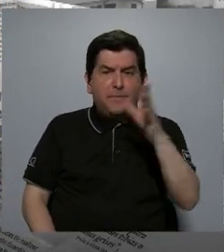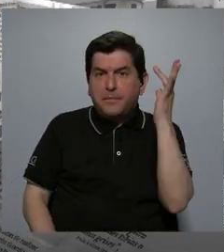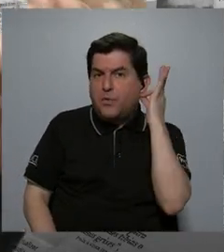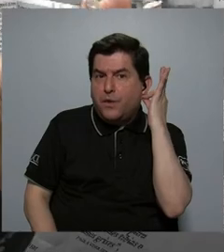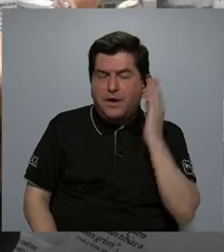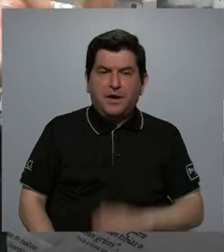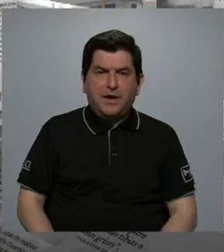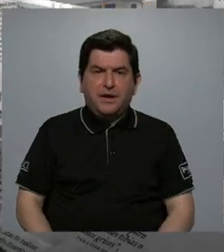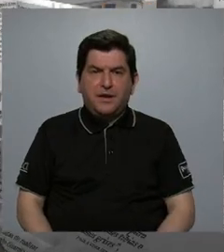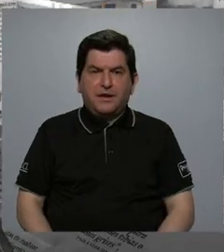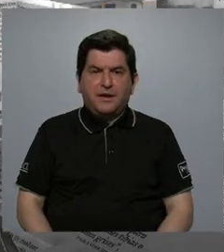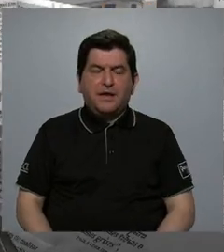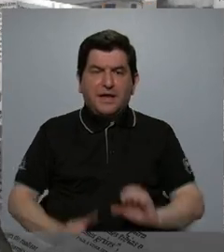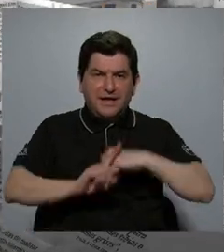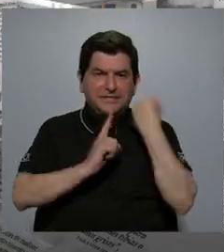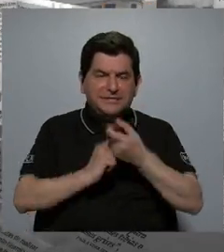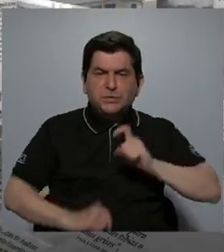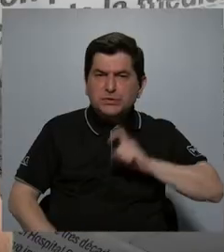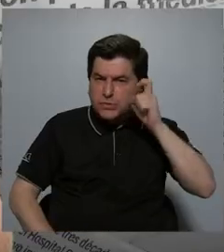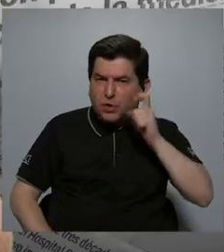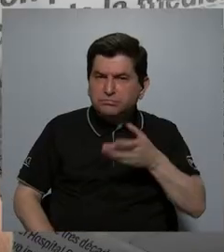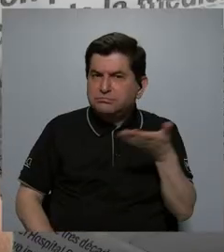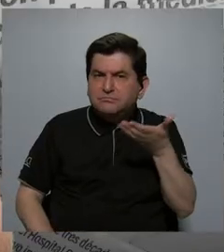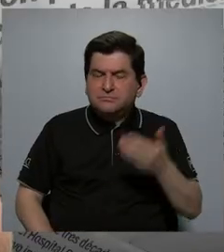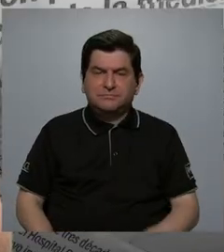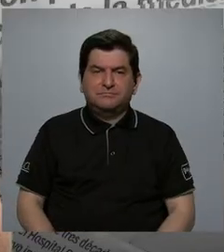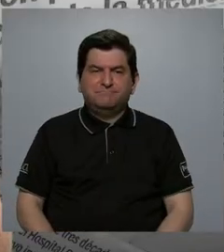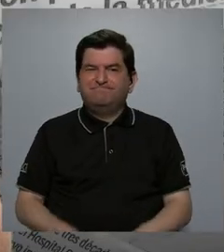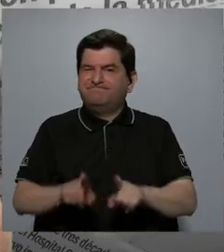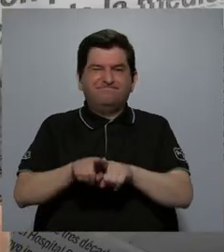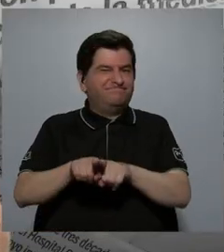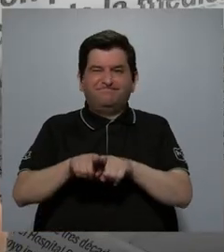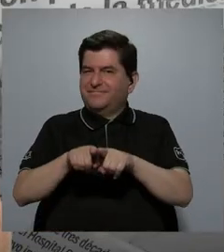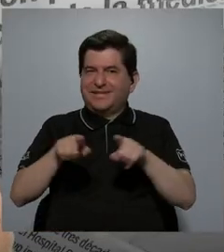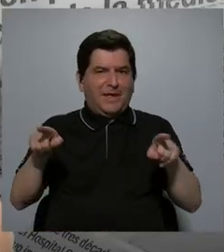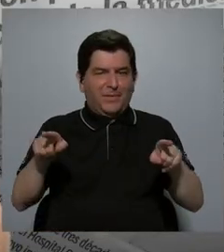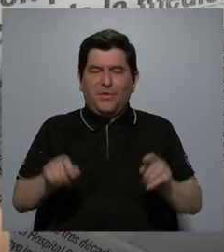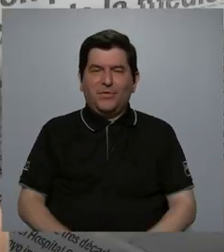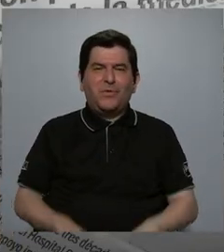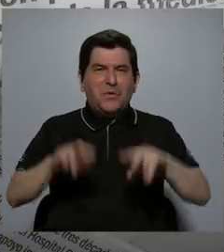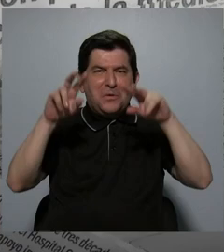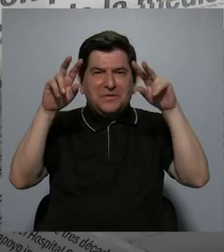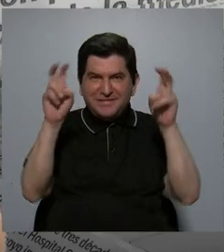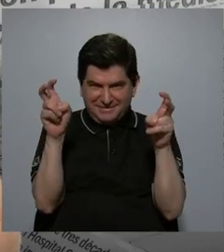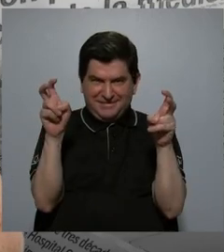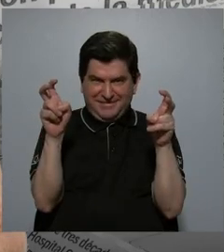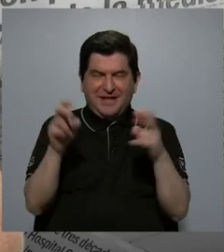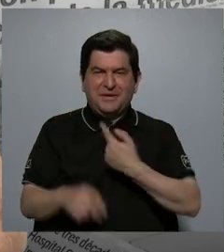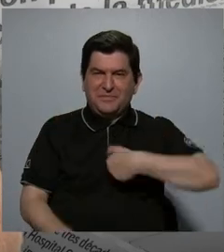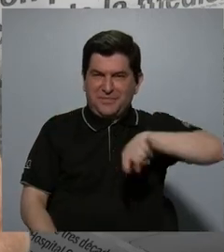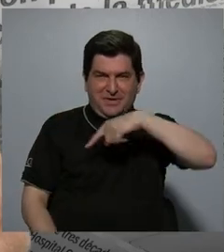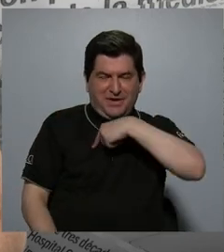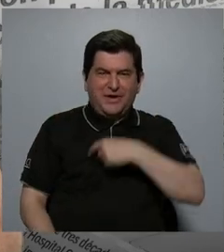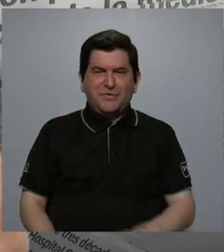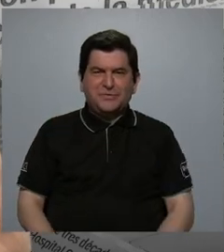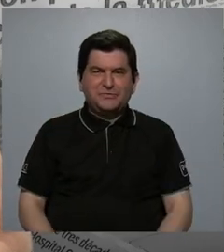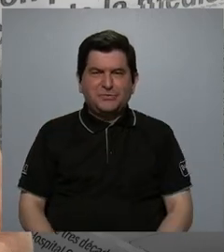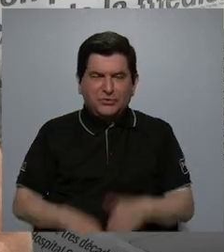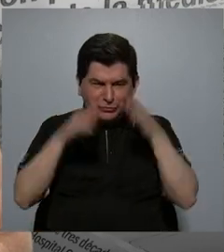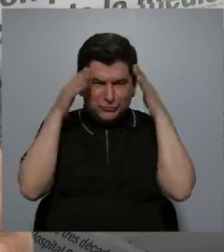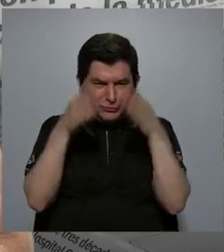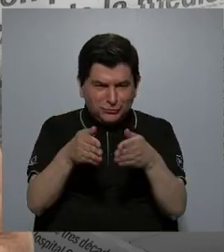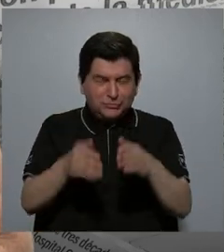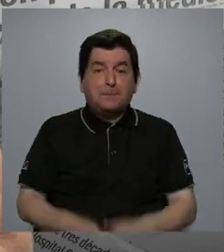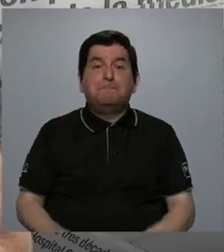mujer, entre género. Bueno, tampoco es, digamos, un tema en el que nos hemos focalizado